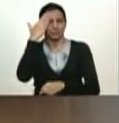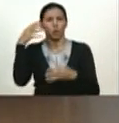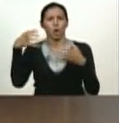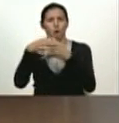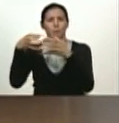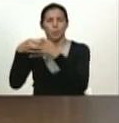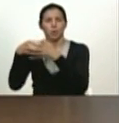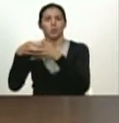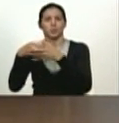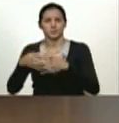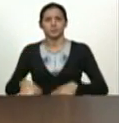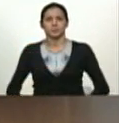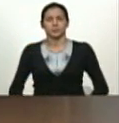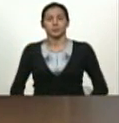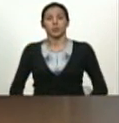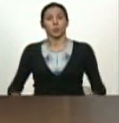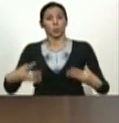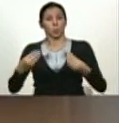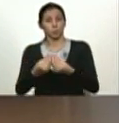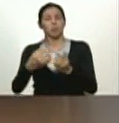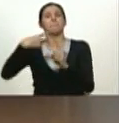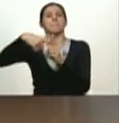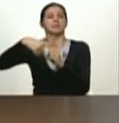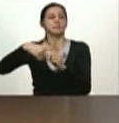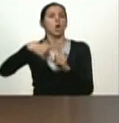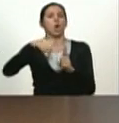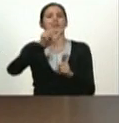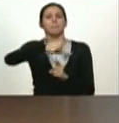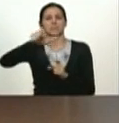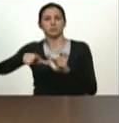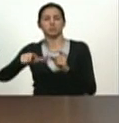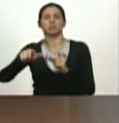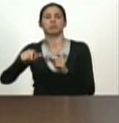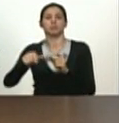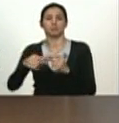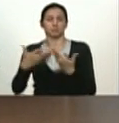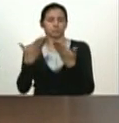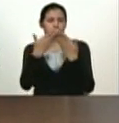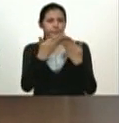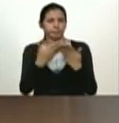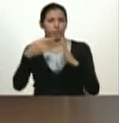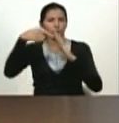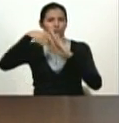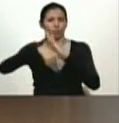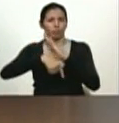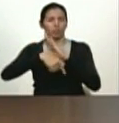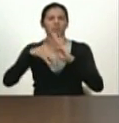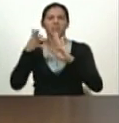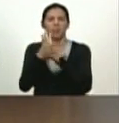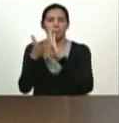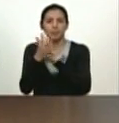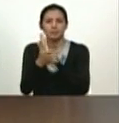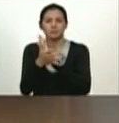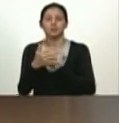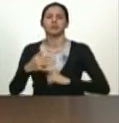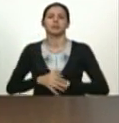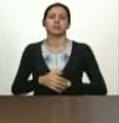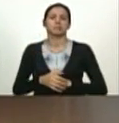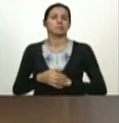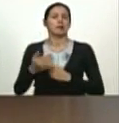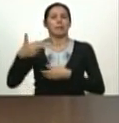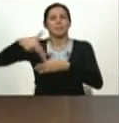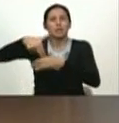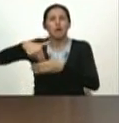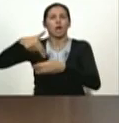que junto a otros compañeros ha estudiado a mayor profundidad los fenómenos del rentismo y su agotamiento